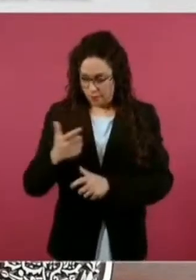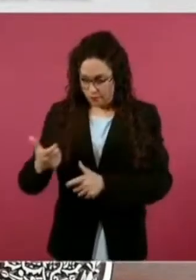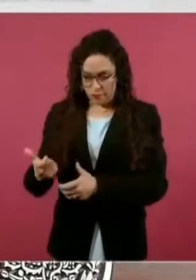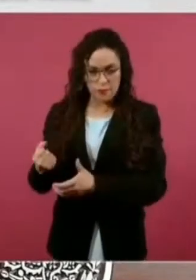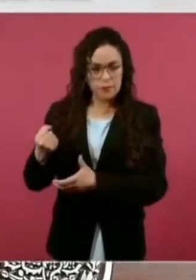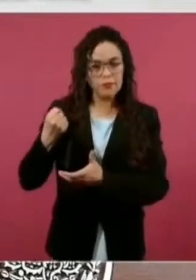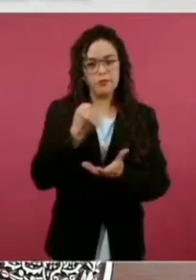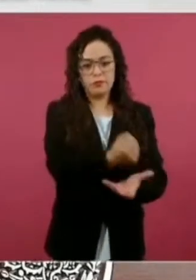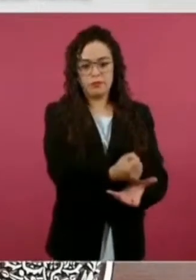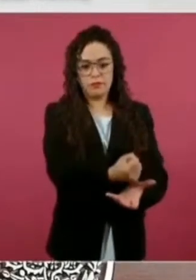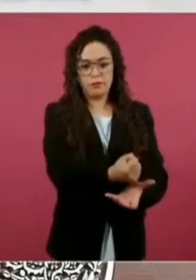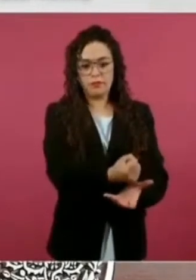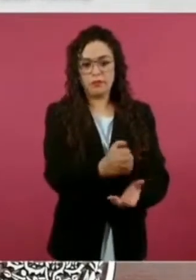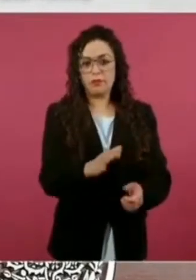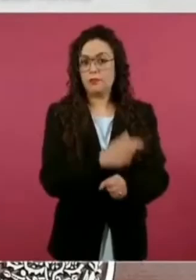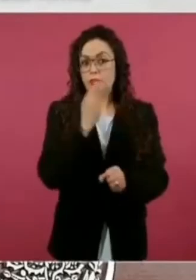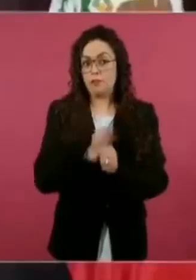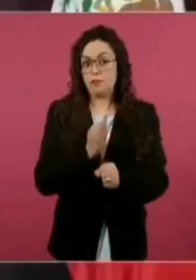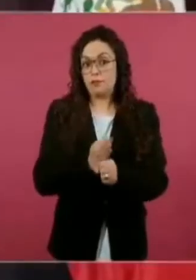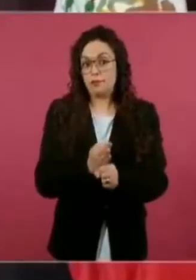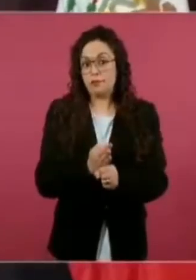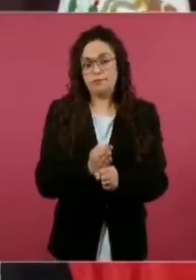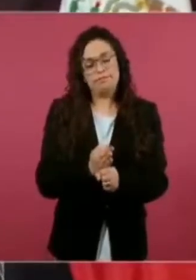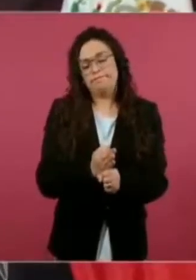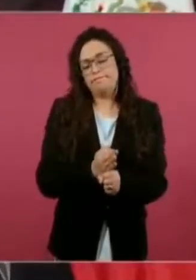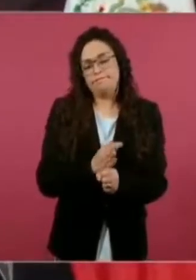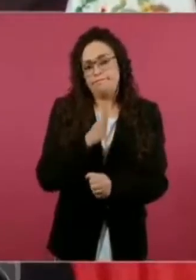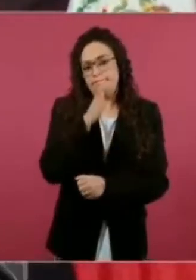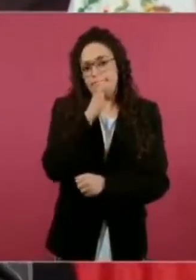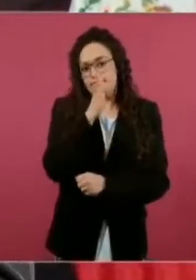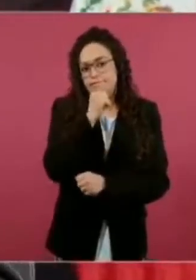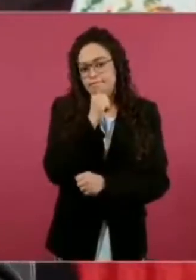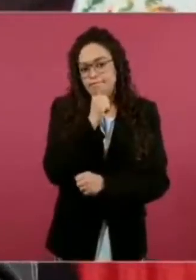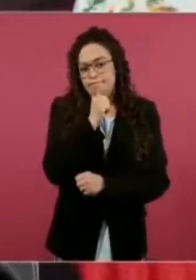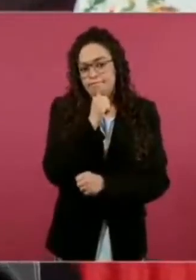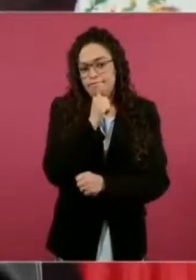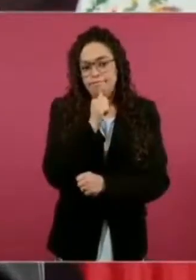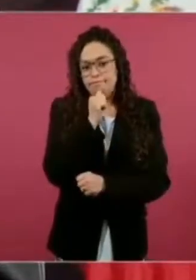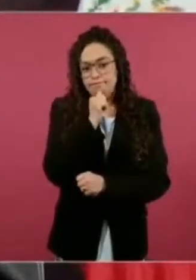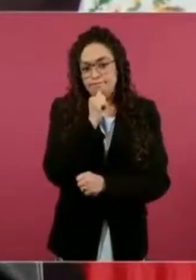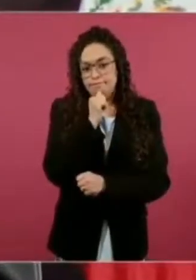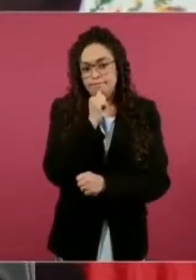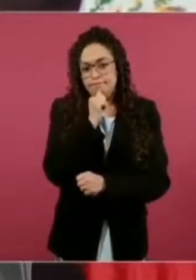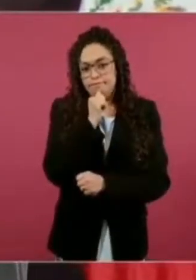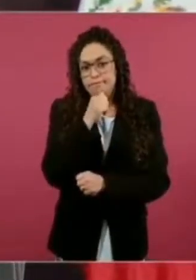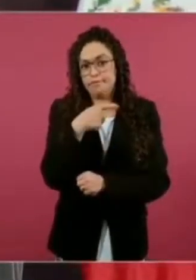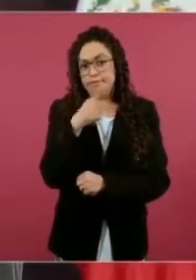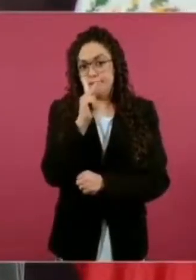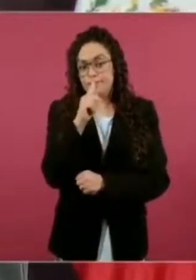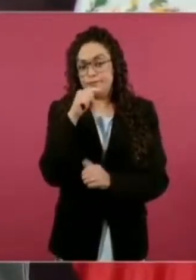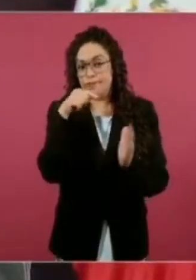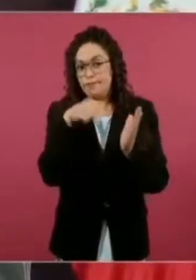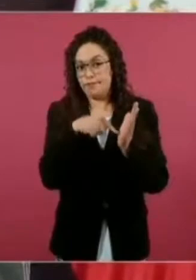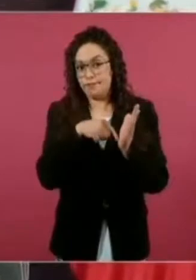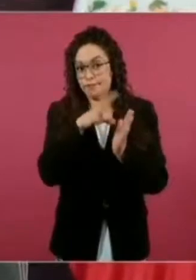eso no es posible ahora y la reforma ya lo contempla.